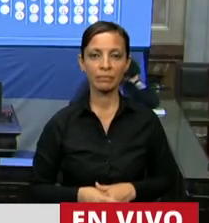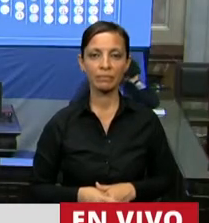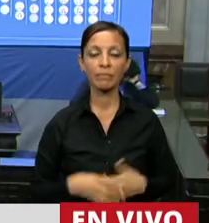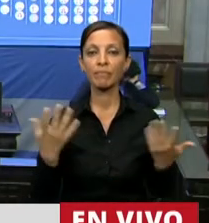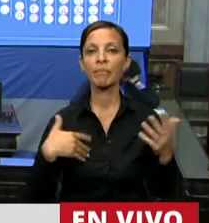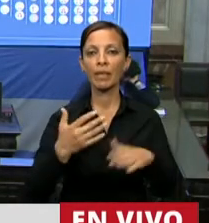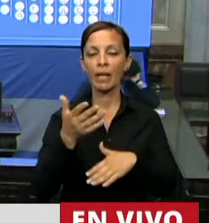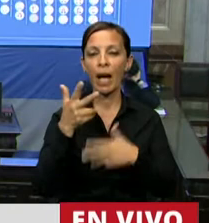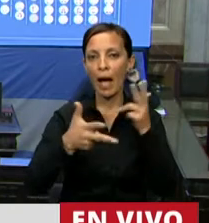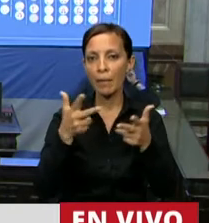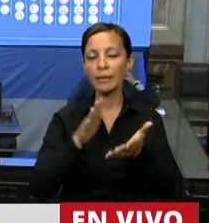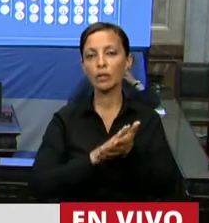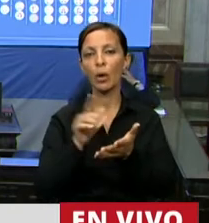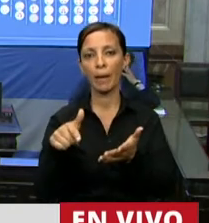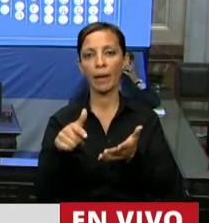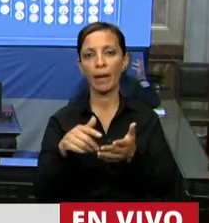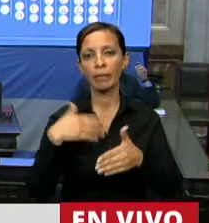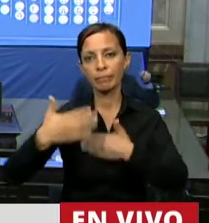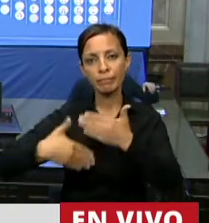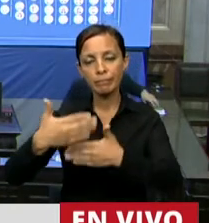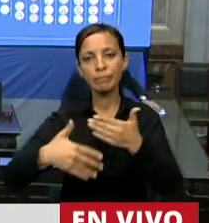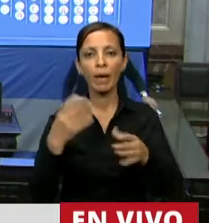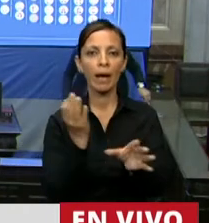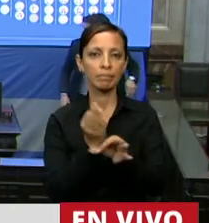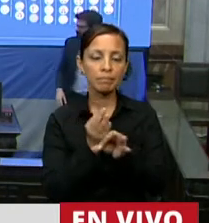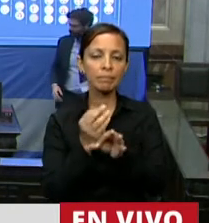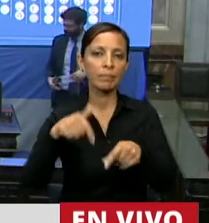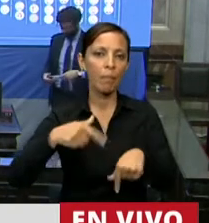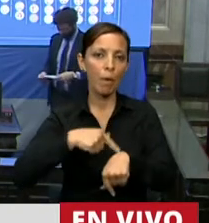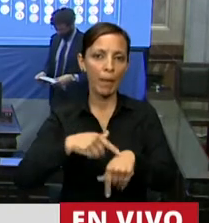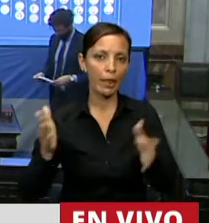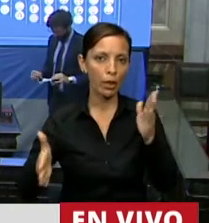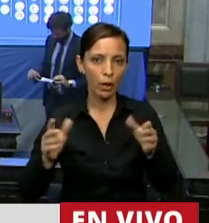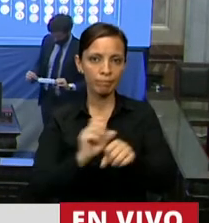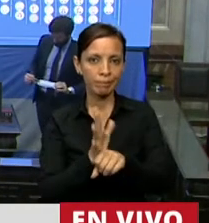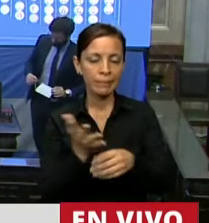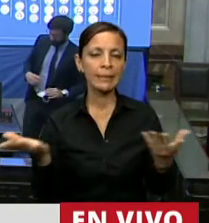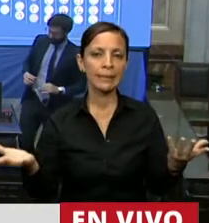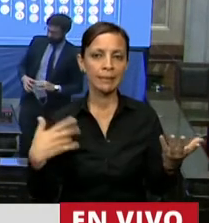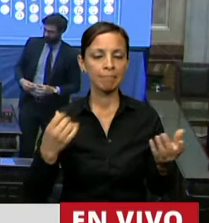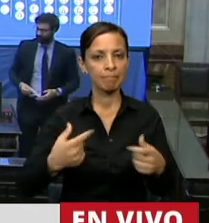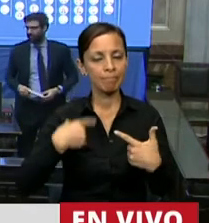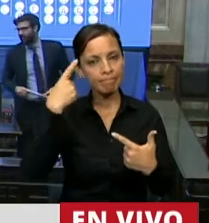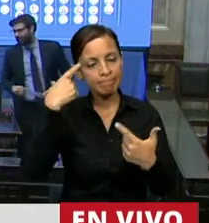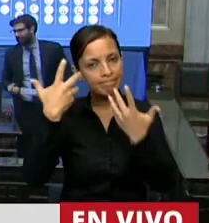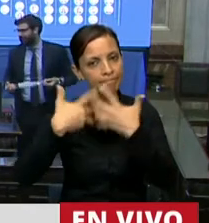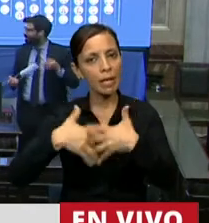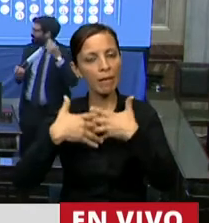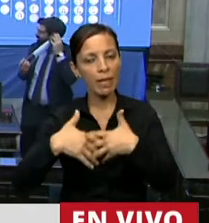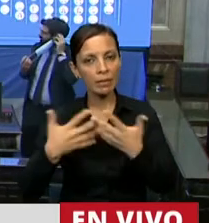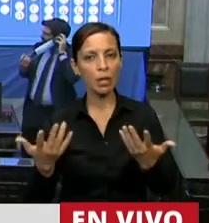hablar sobre este tema de las trayectorias educativas en este momento nos lleva, por supuesto, a hacer una importante